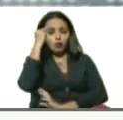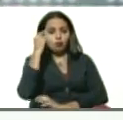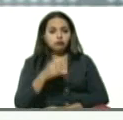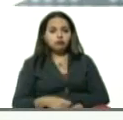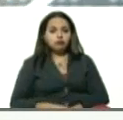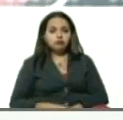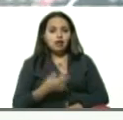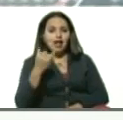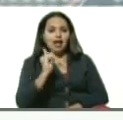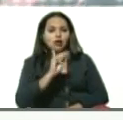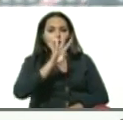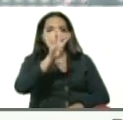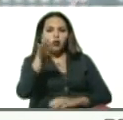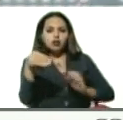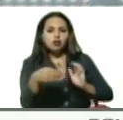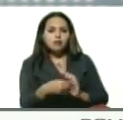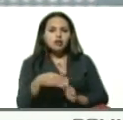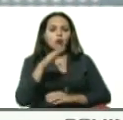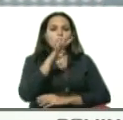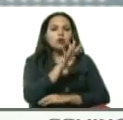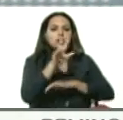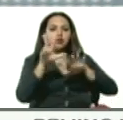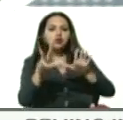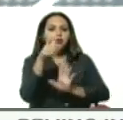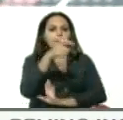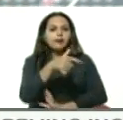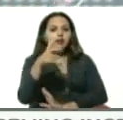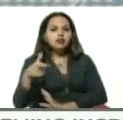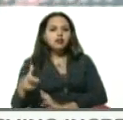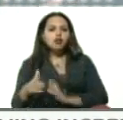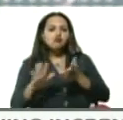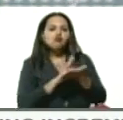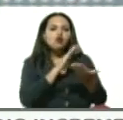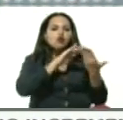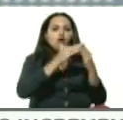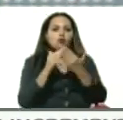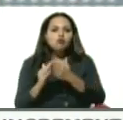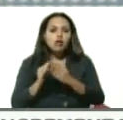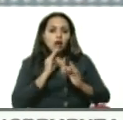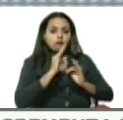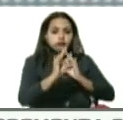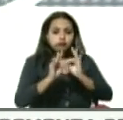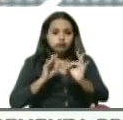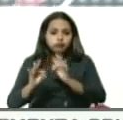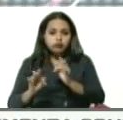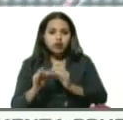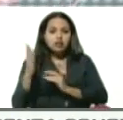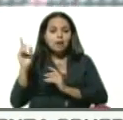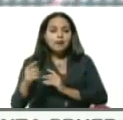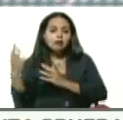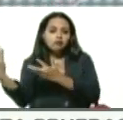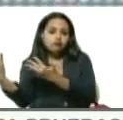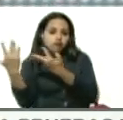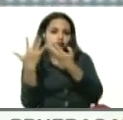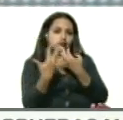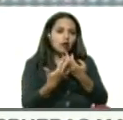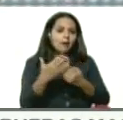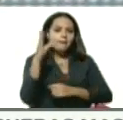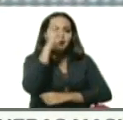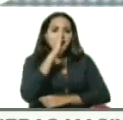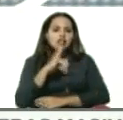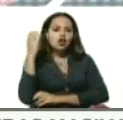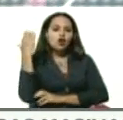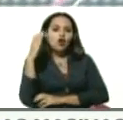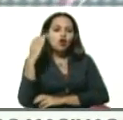llegamos a 4.048 casos, entre casos comunitarios y casos importados de Colombia, Brasil, Ecuador, Perú,